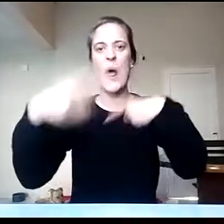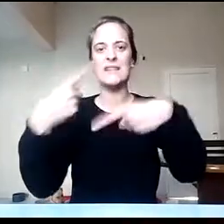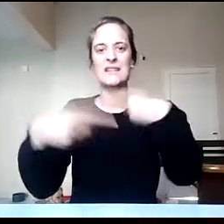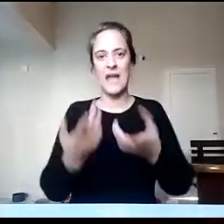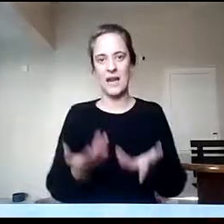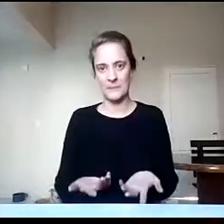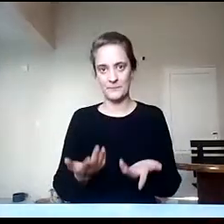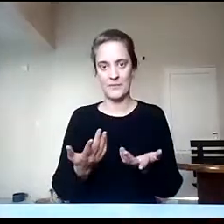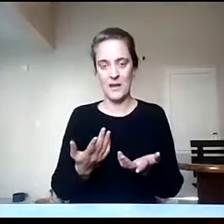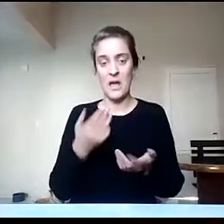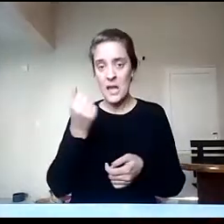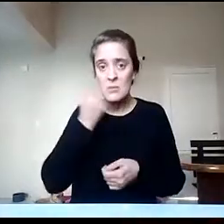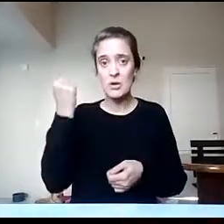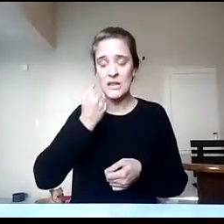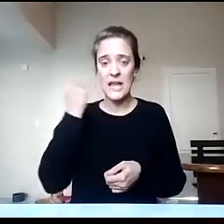muy interesante,